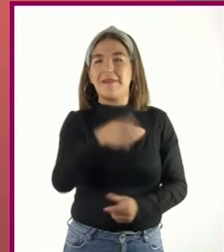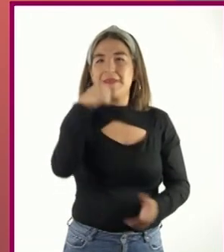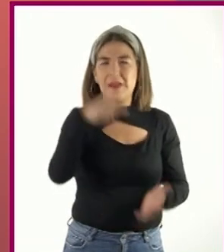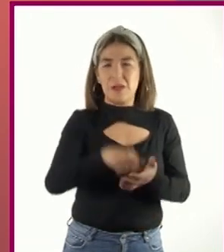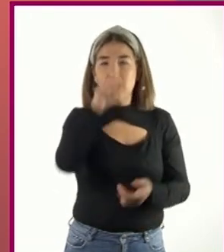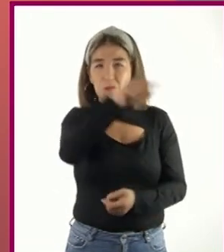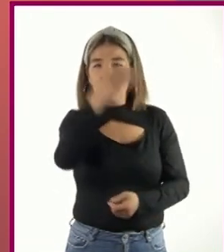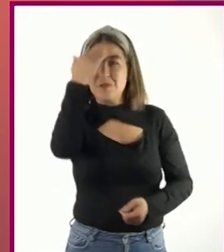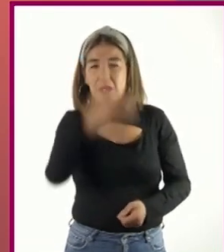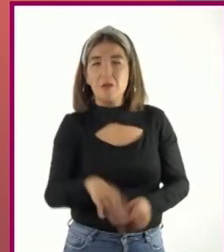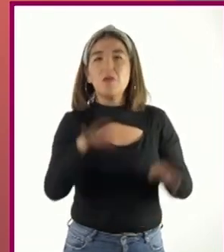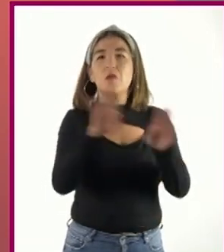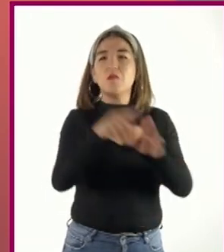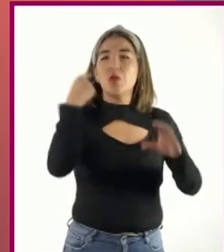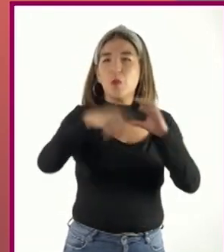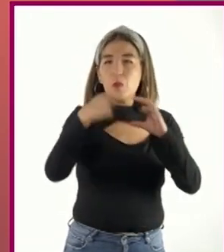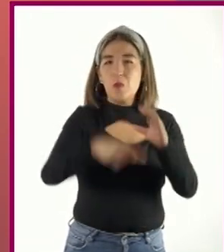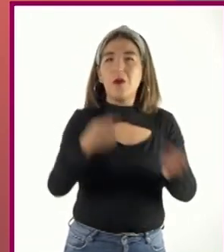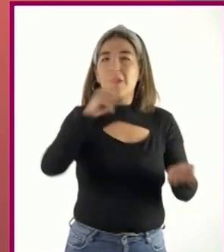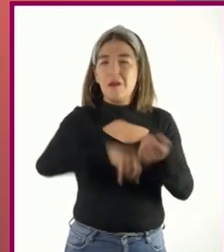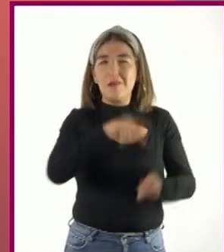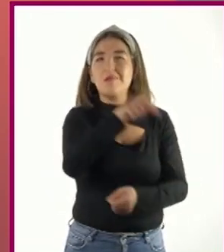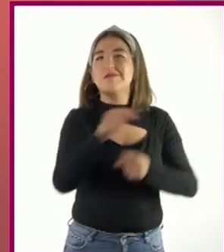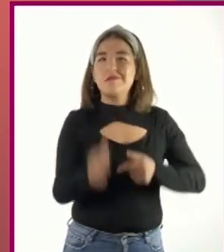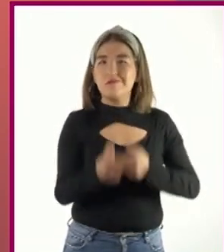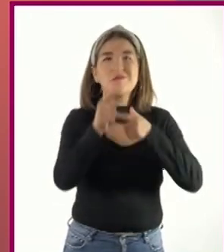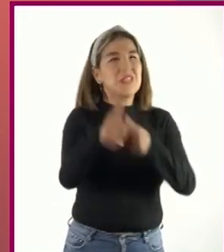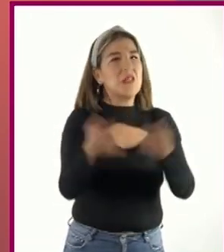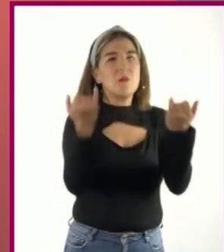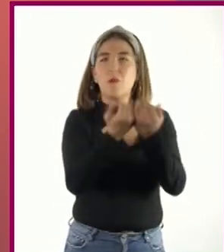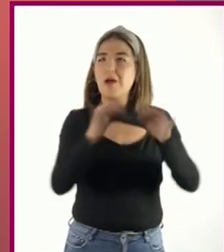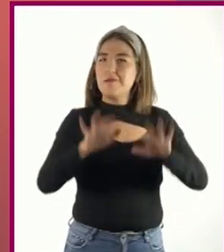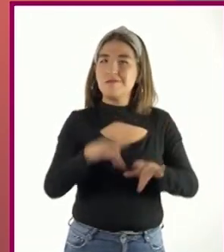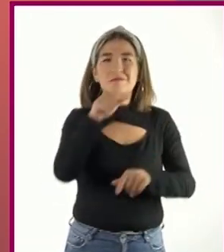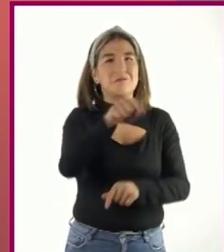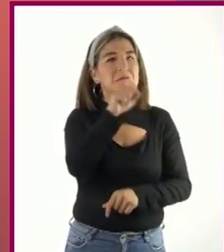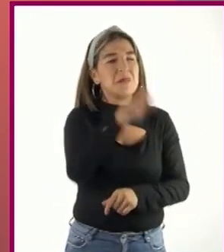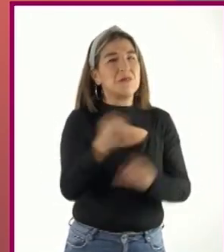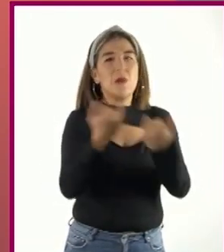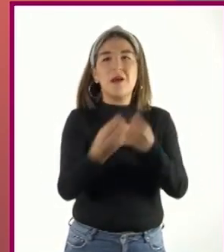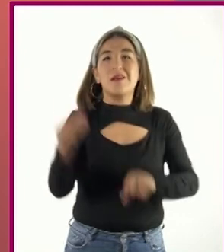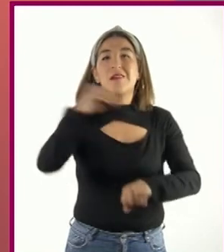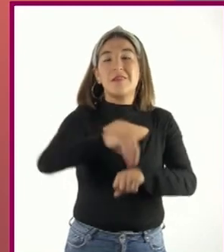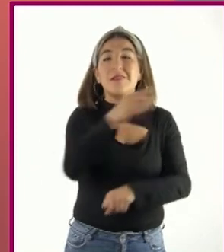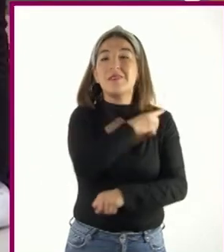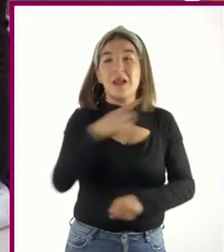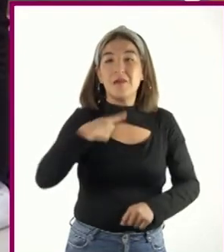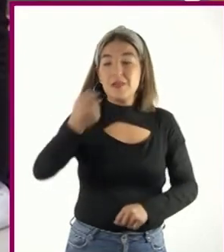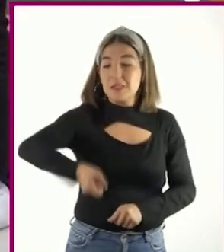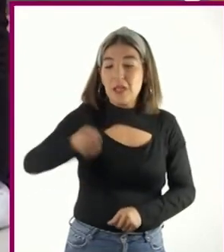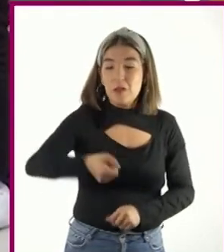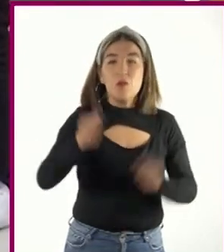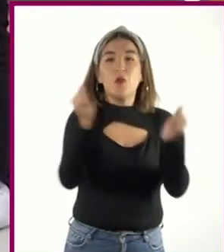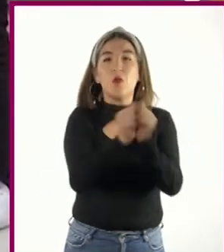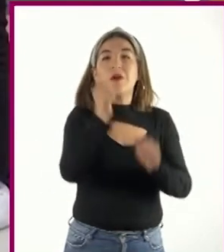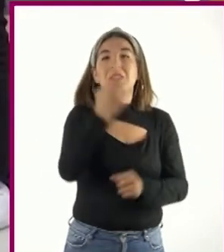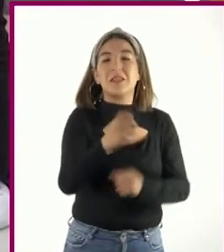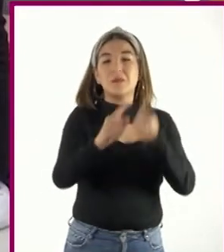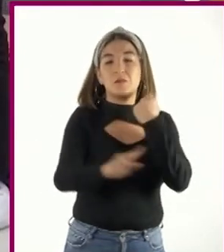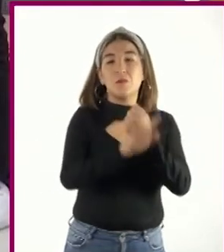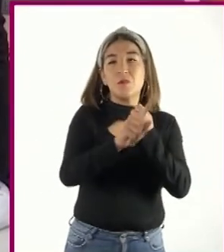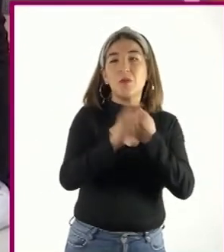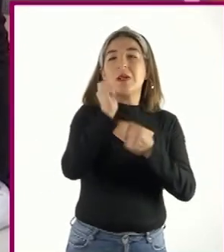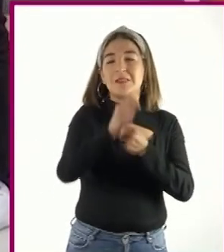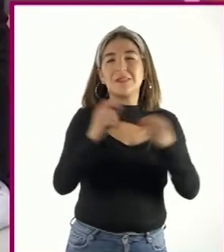¿Sabían que también los correos electrónicos siguen esta lógica? También deben empezar con un saludo acorde con la situación y